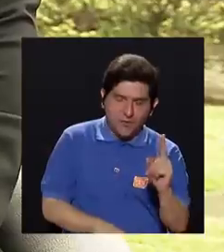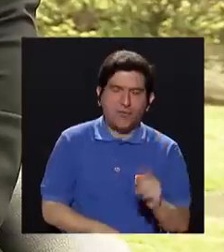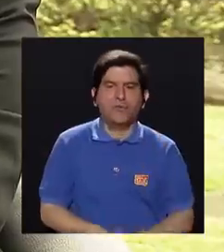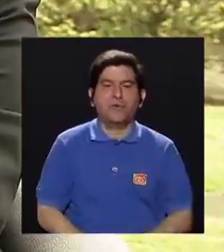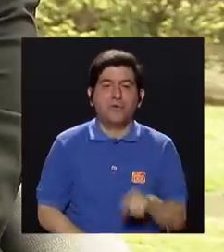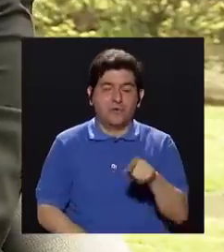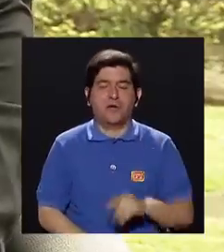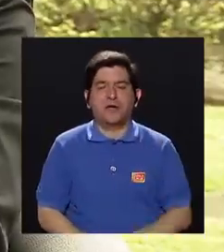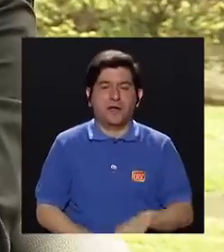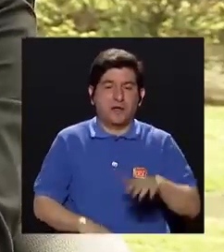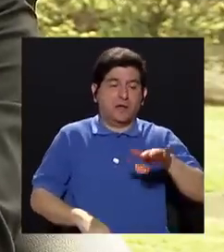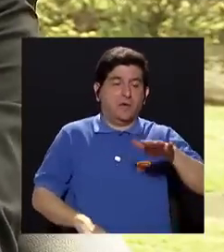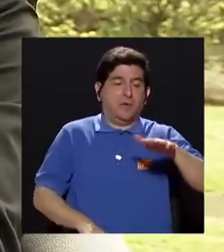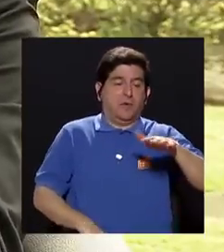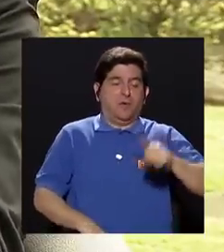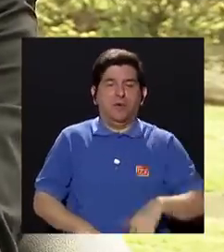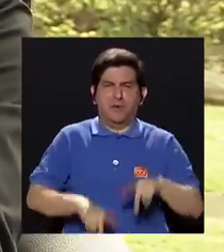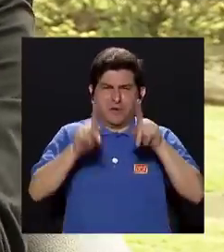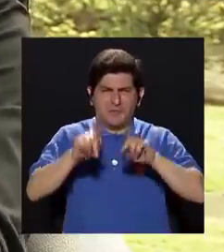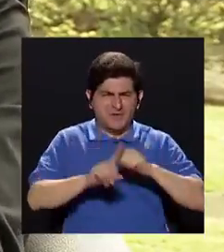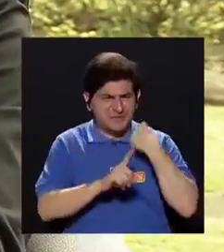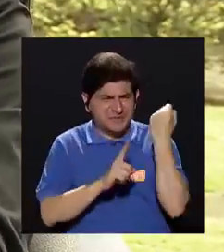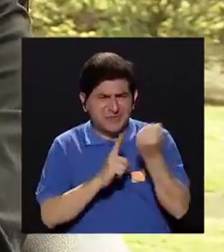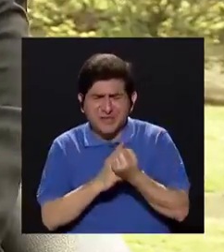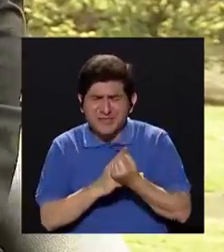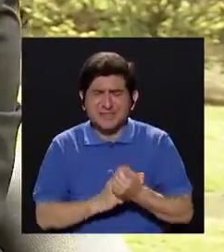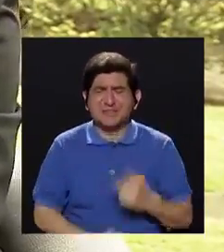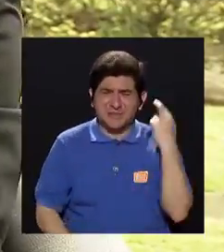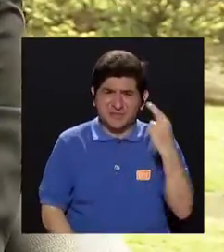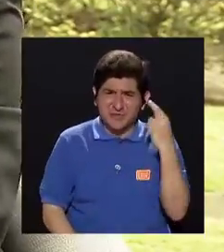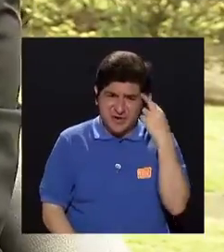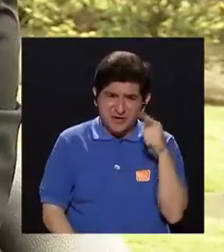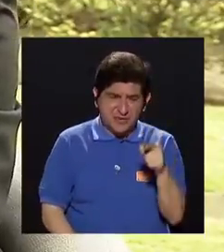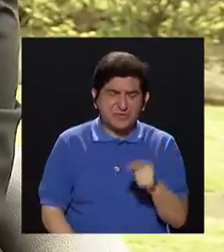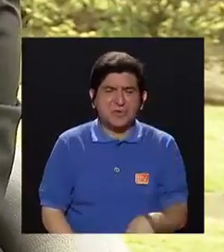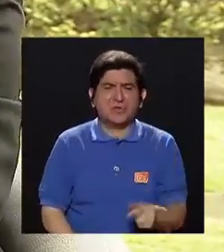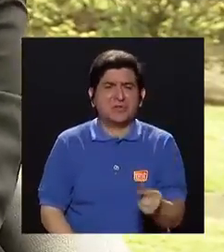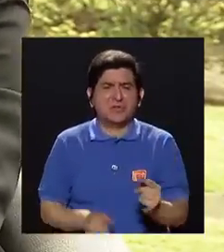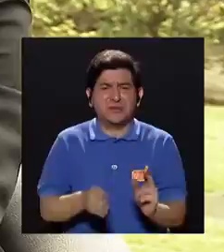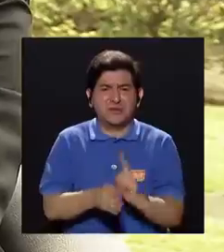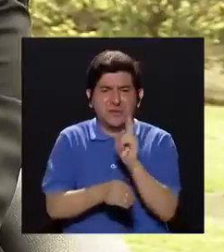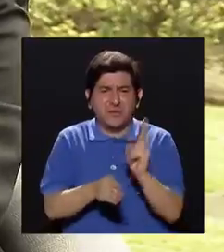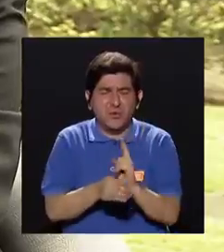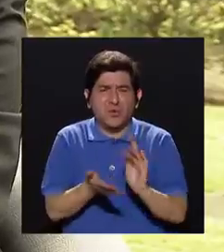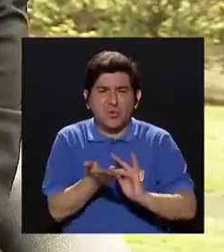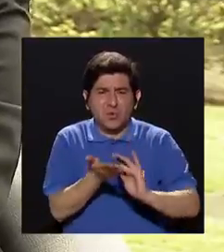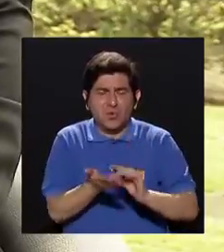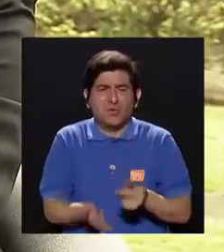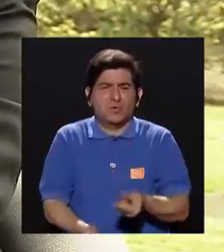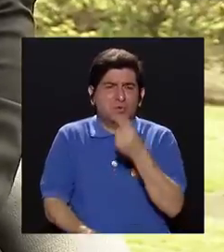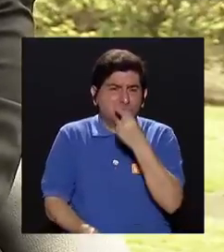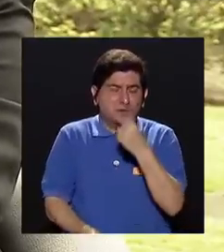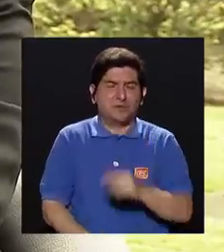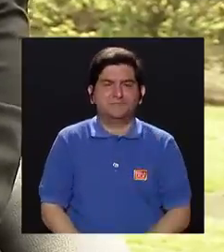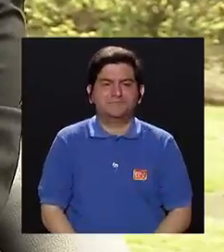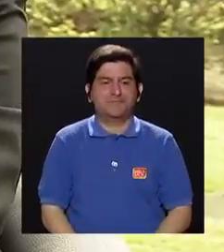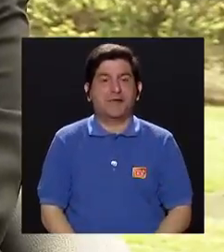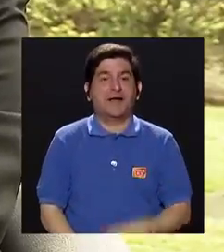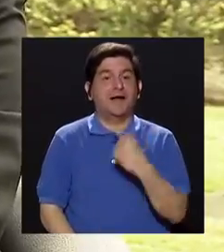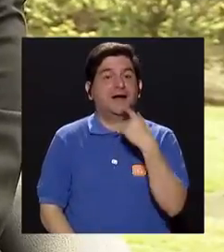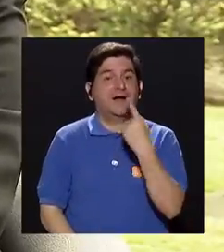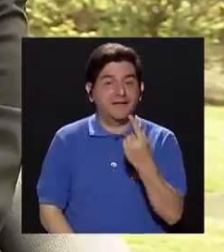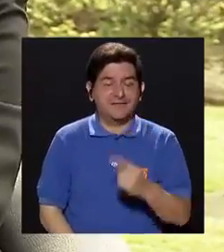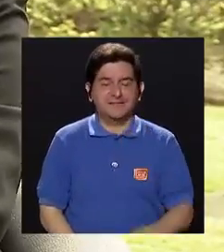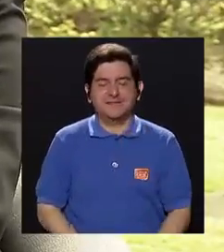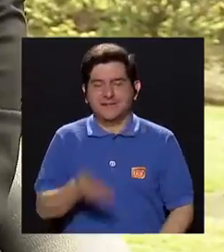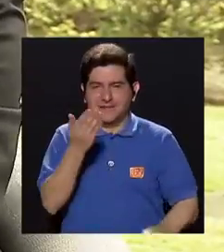temblores. Entonces, ves al paciente en estas, por tomar ese, ahí es donde empezamos a decir el medicamento, por ejemplo, el que